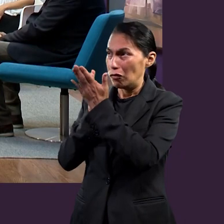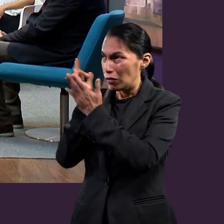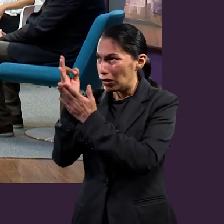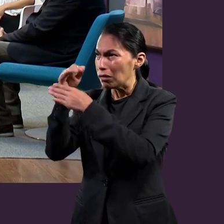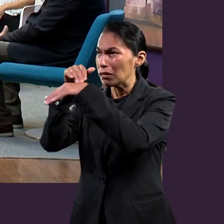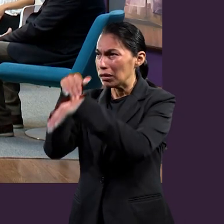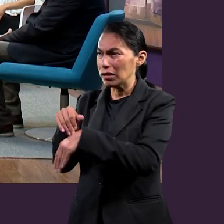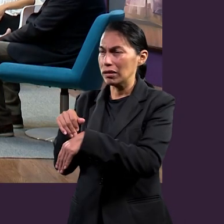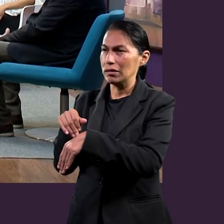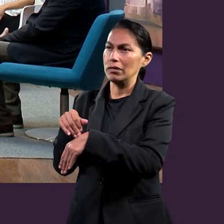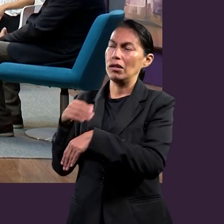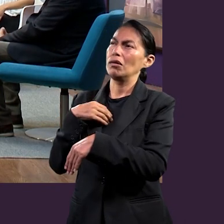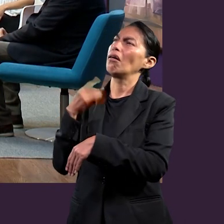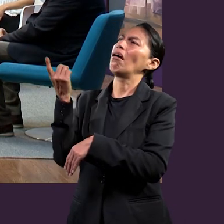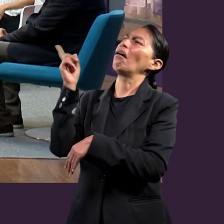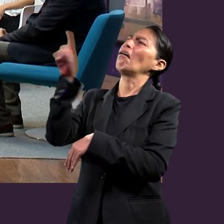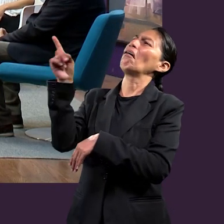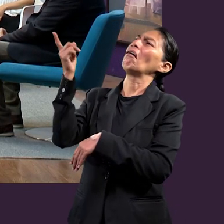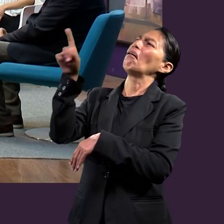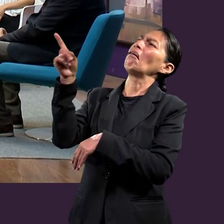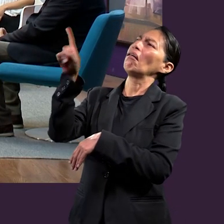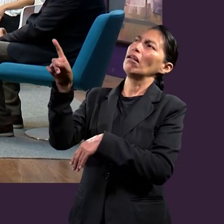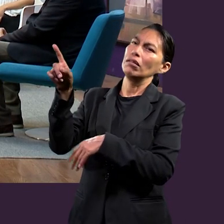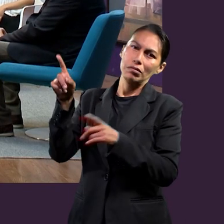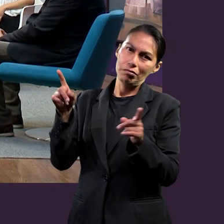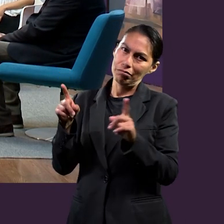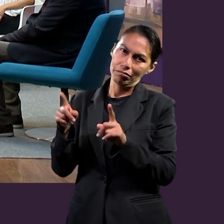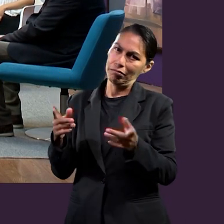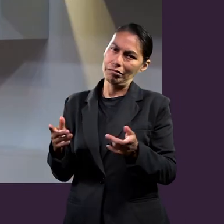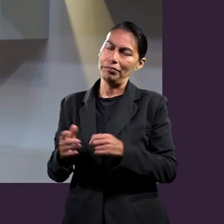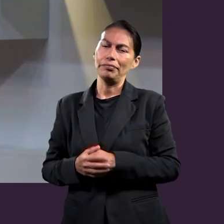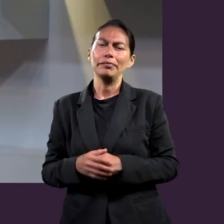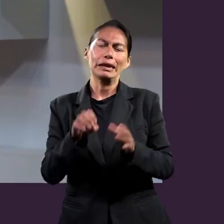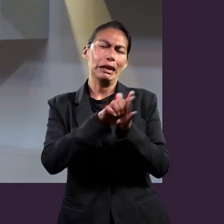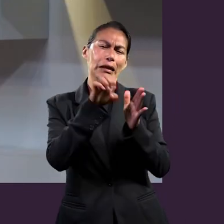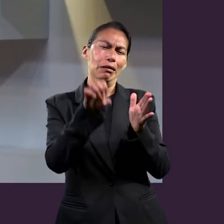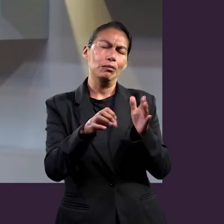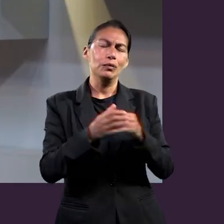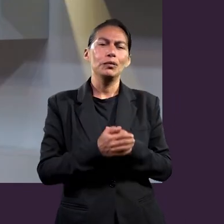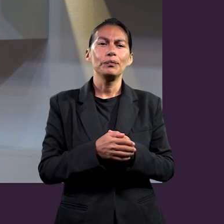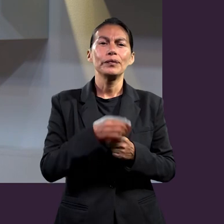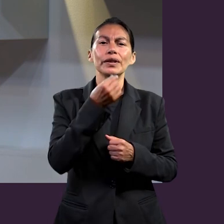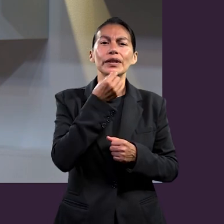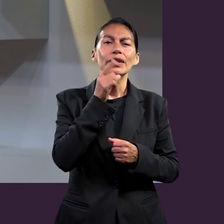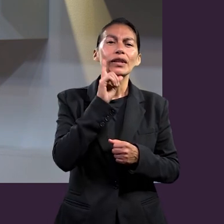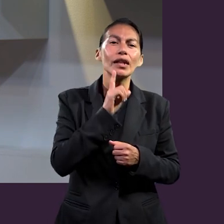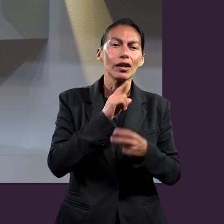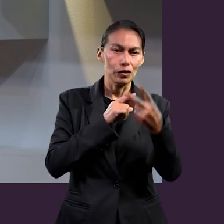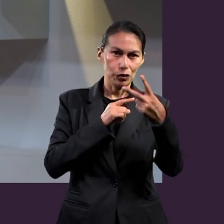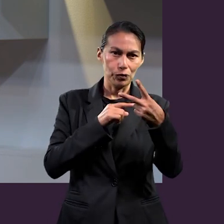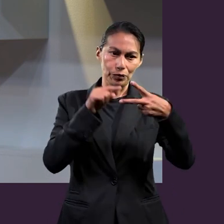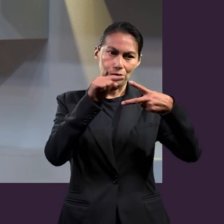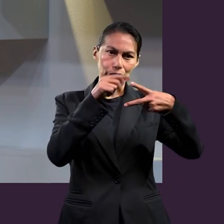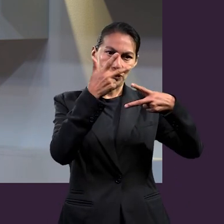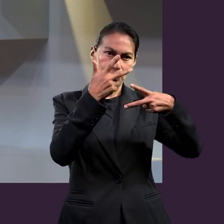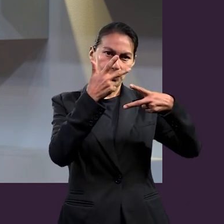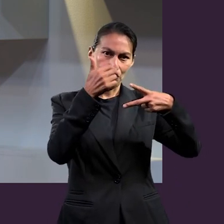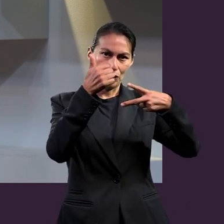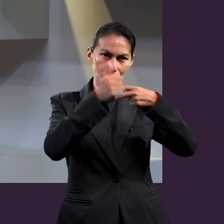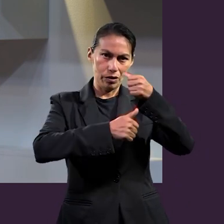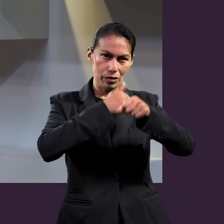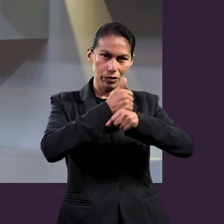de la iglesia, ¿no? Entonces, estoy imponiéndole a Dios cosas que no son, ¿no? Yo lo veo con mis niñas, ¿no? A veces mis niñas, una tiene